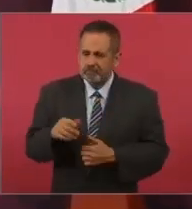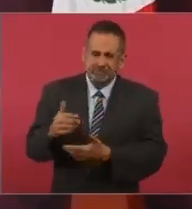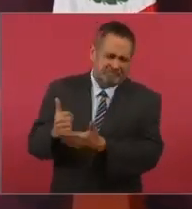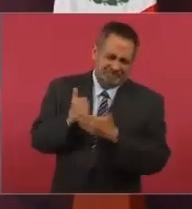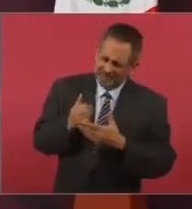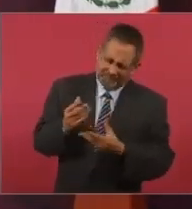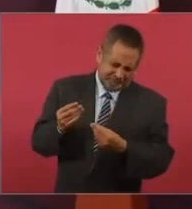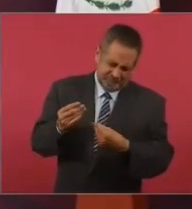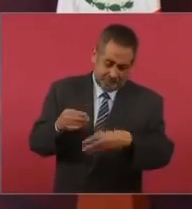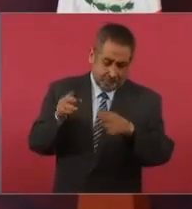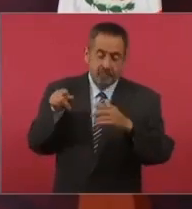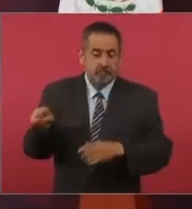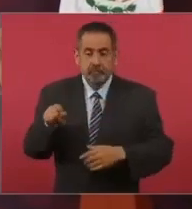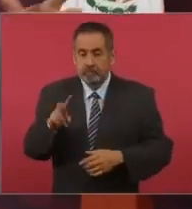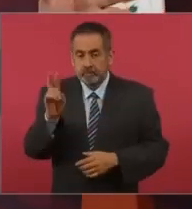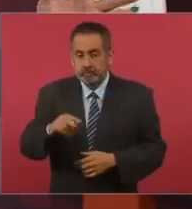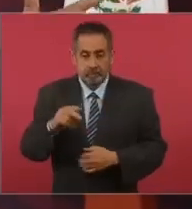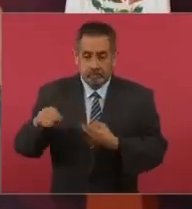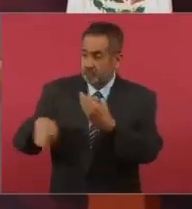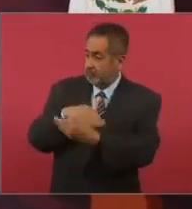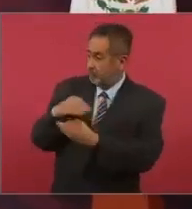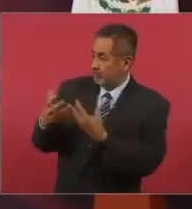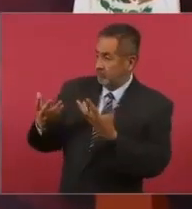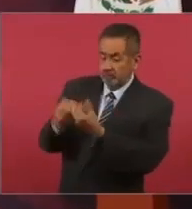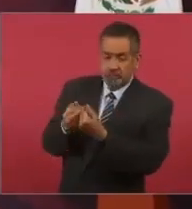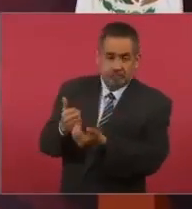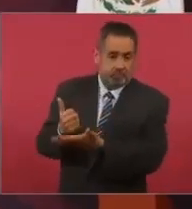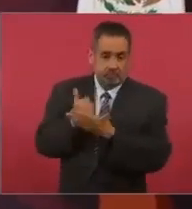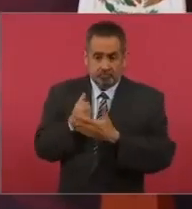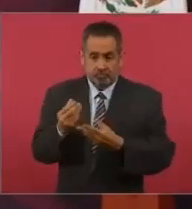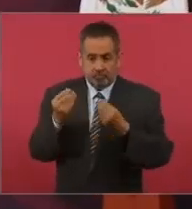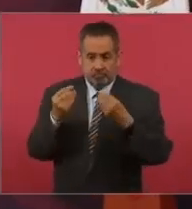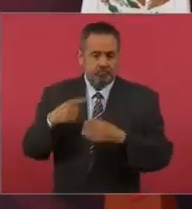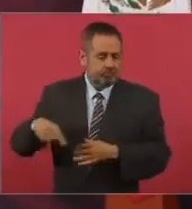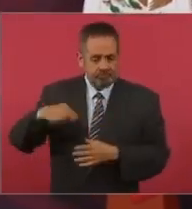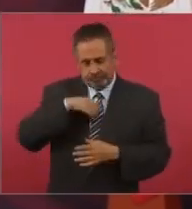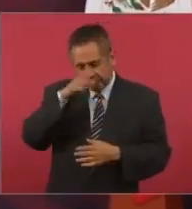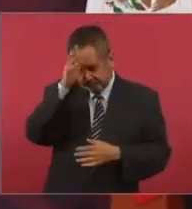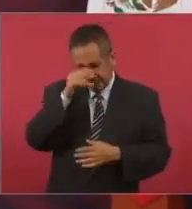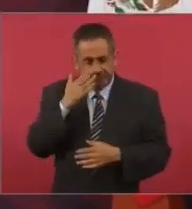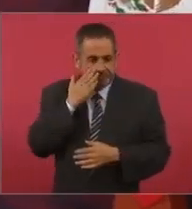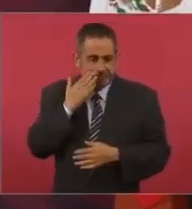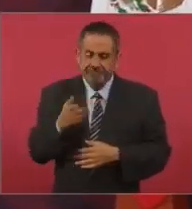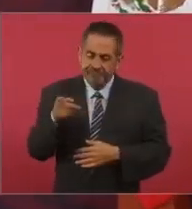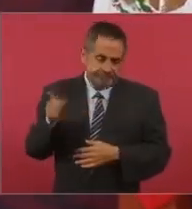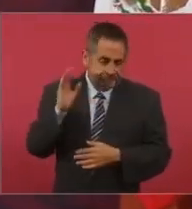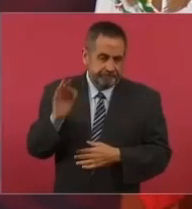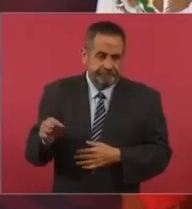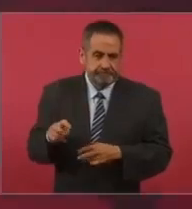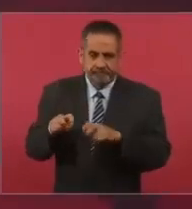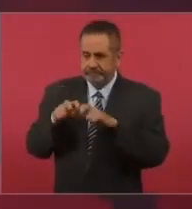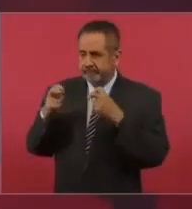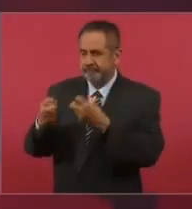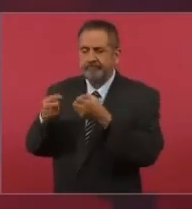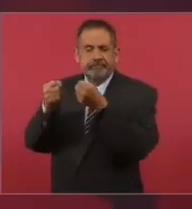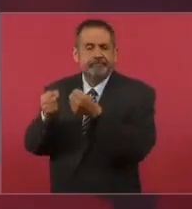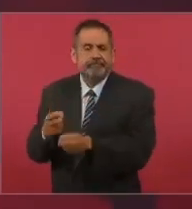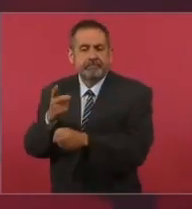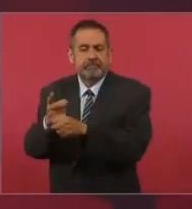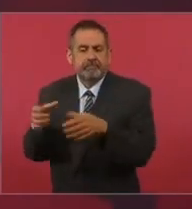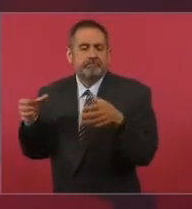Mucho, mucho, mucho. Todos estamos de acuerdo. Es el gabinete de seguridad.